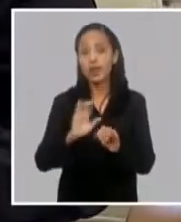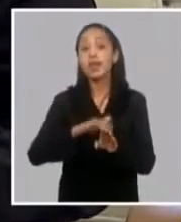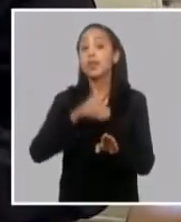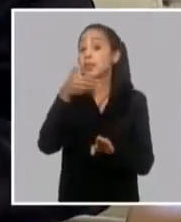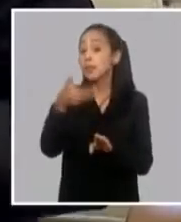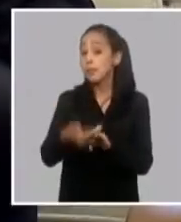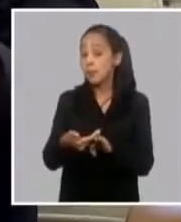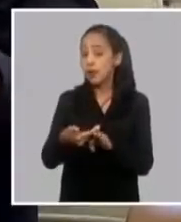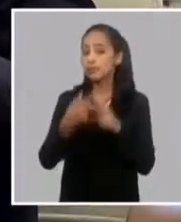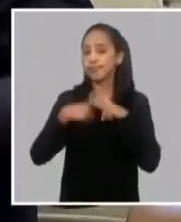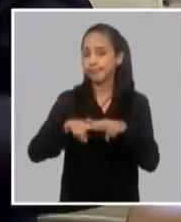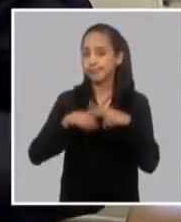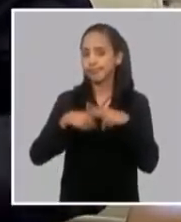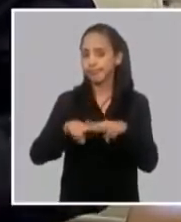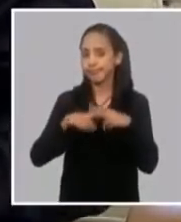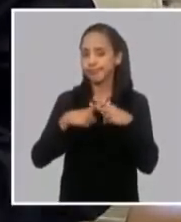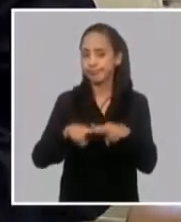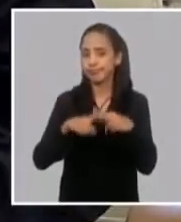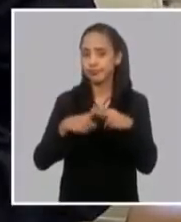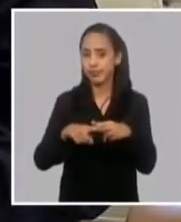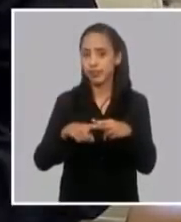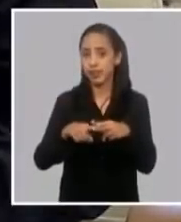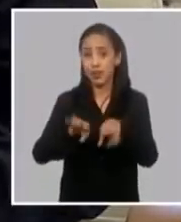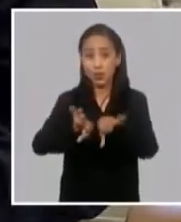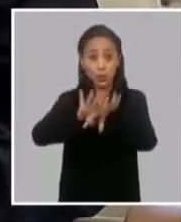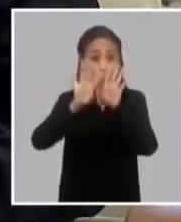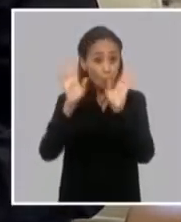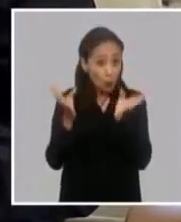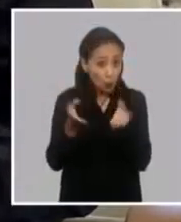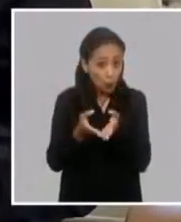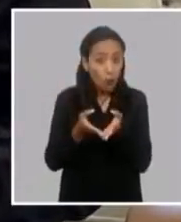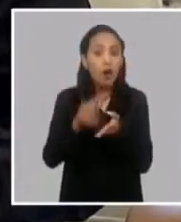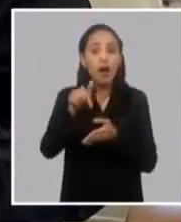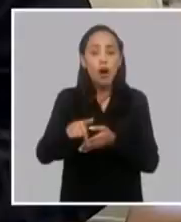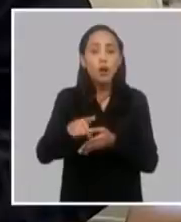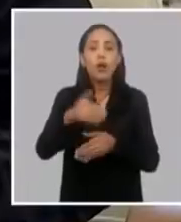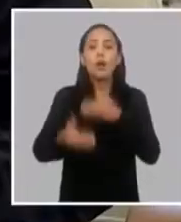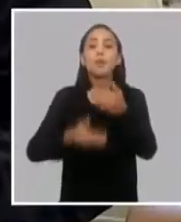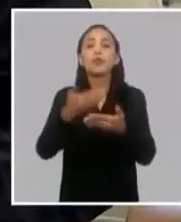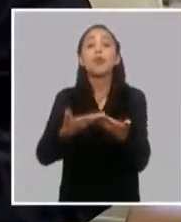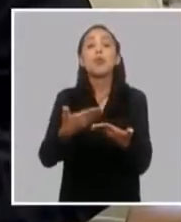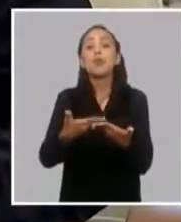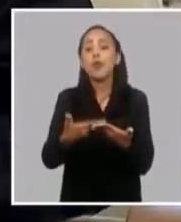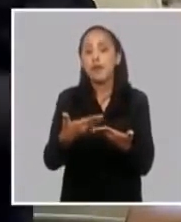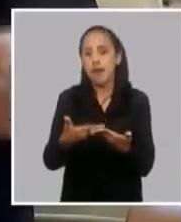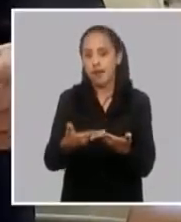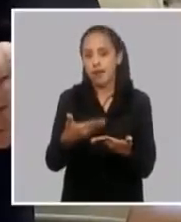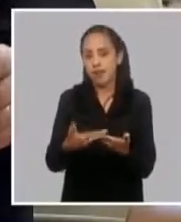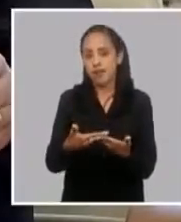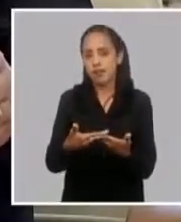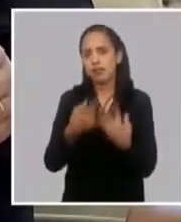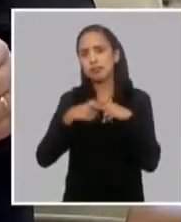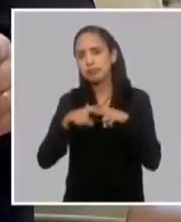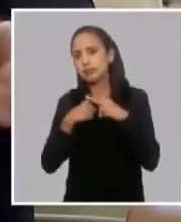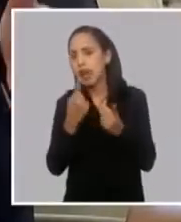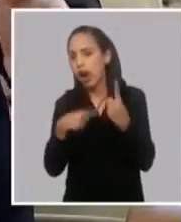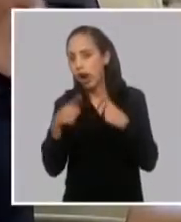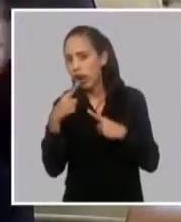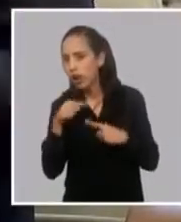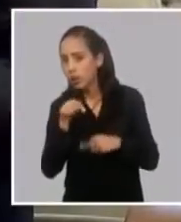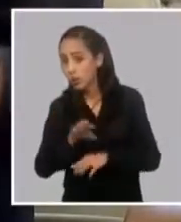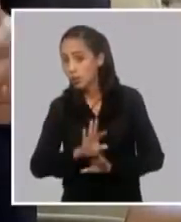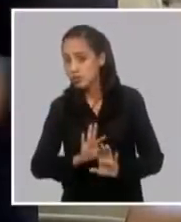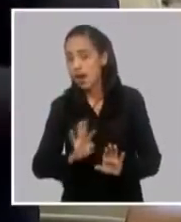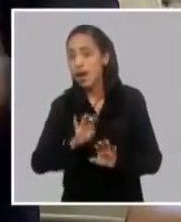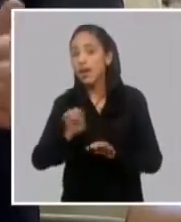luego de su rehabilitación capital. Está en proceso de prueba y ajuste. Hay que decir que ella,